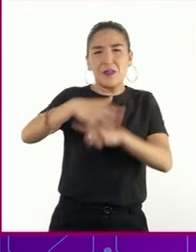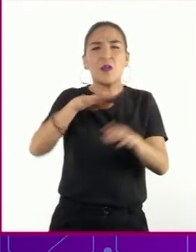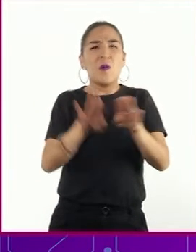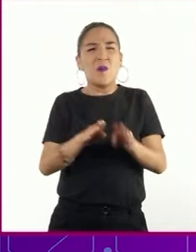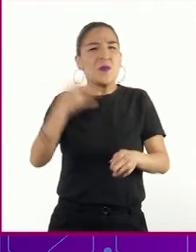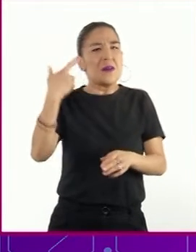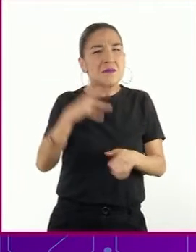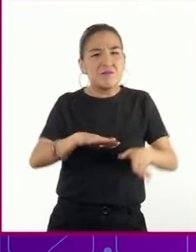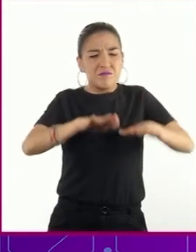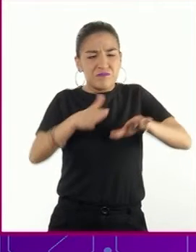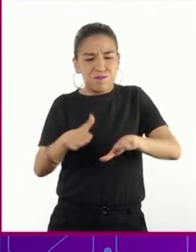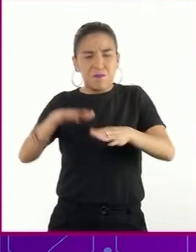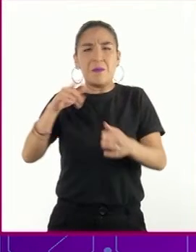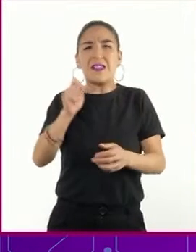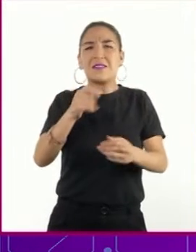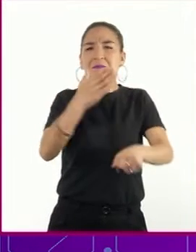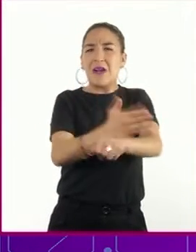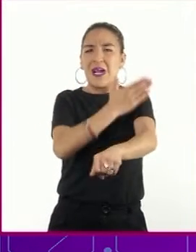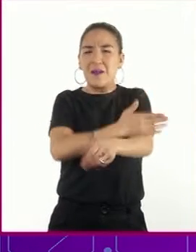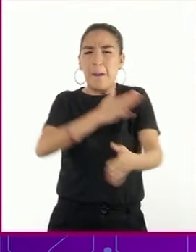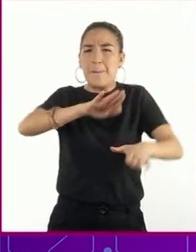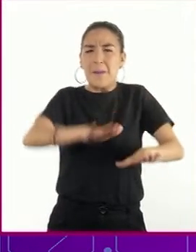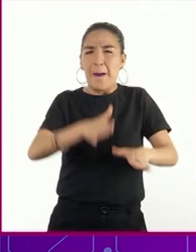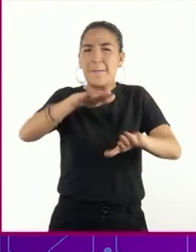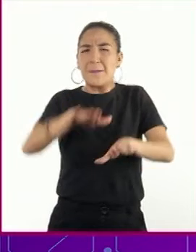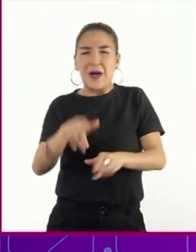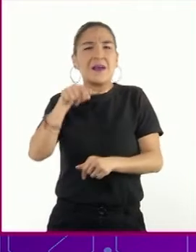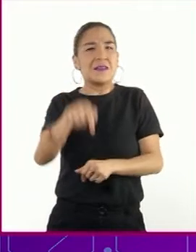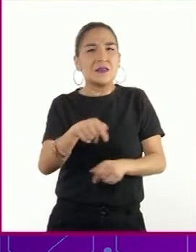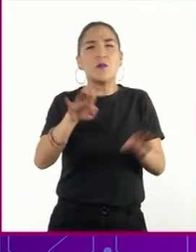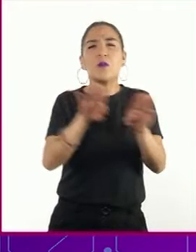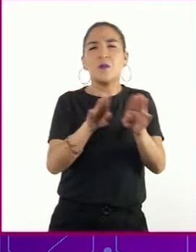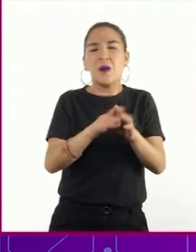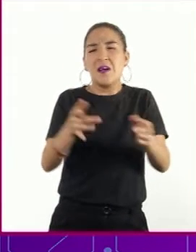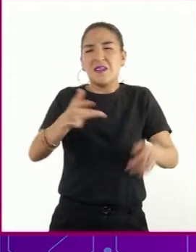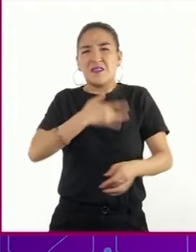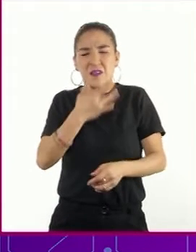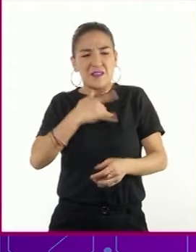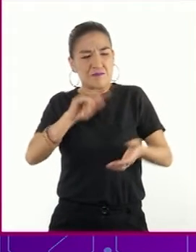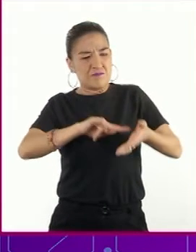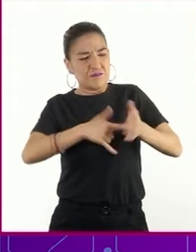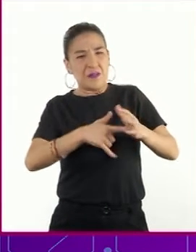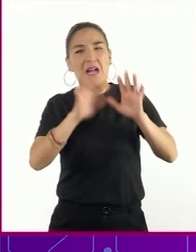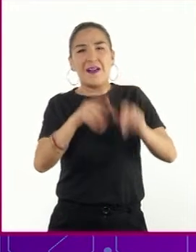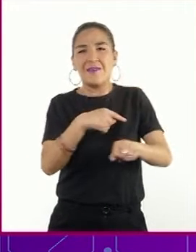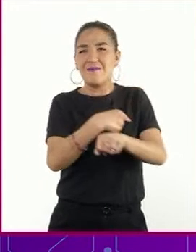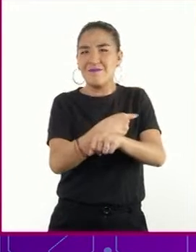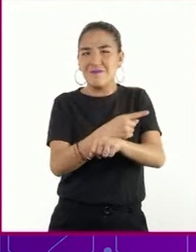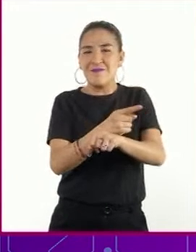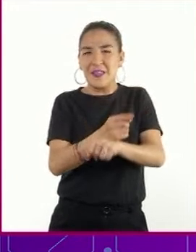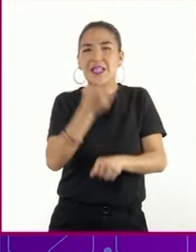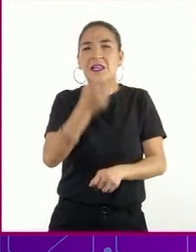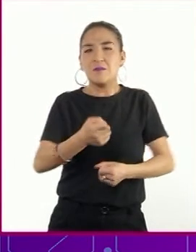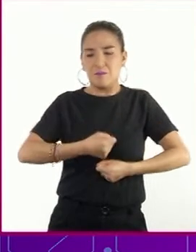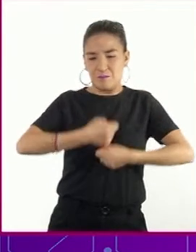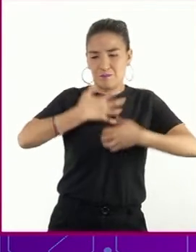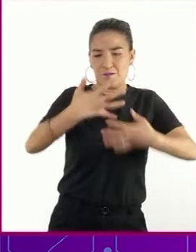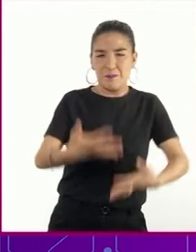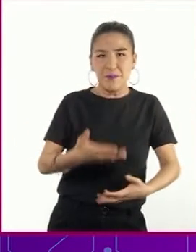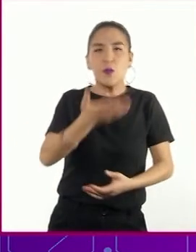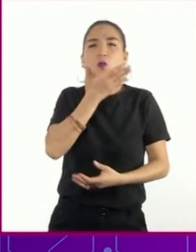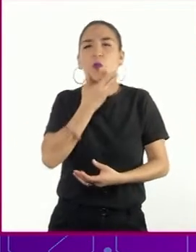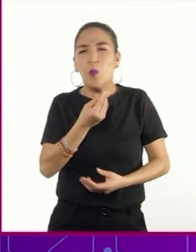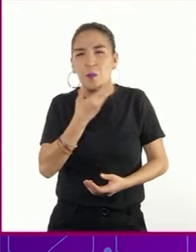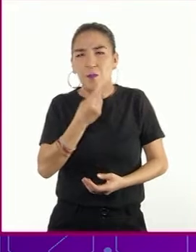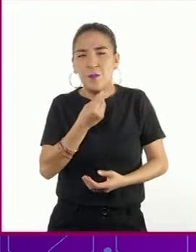tablas que se van, más allá del marinero de los ojos en blanco que sacude el reloj que da la hora del poeta, el